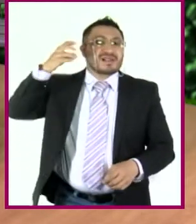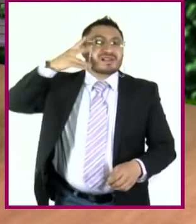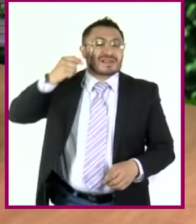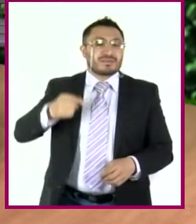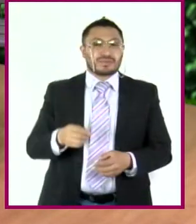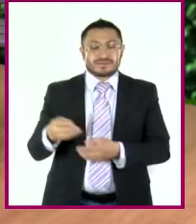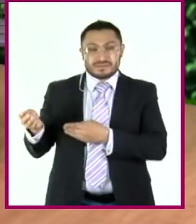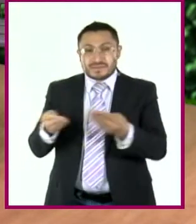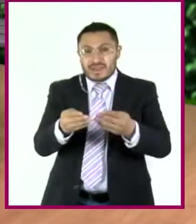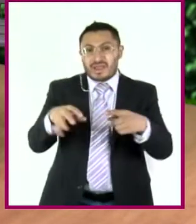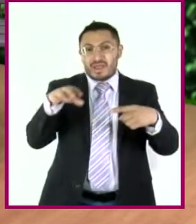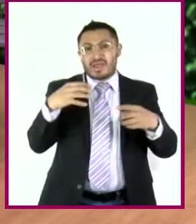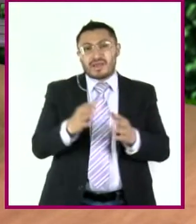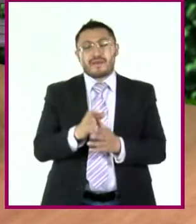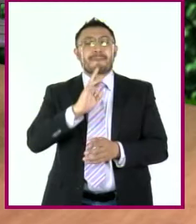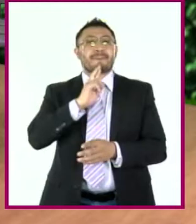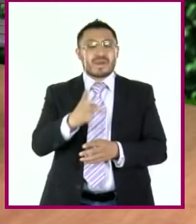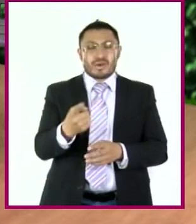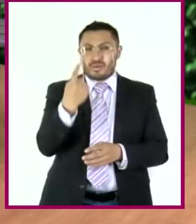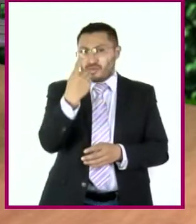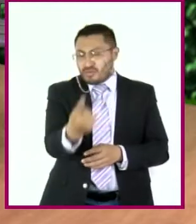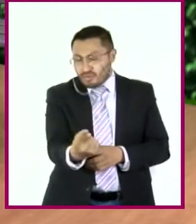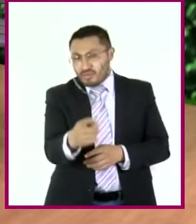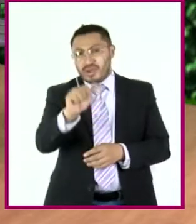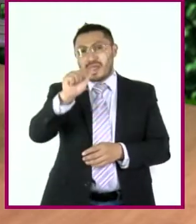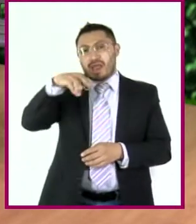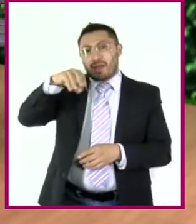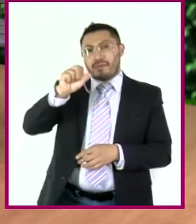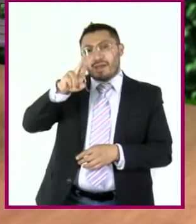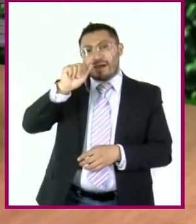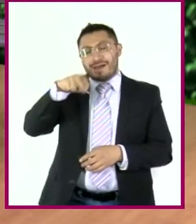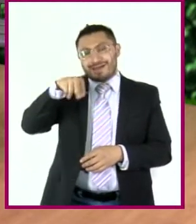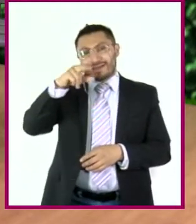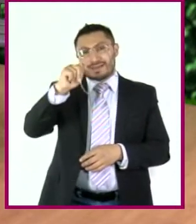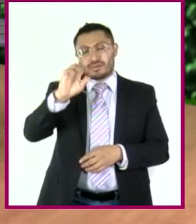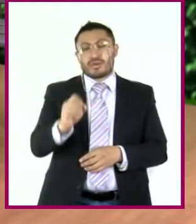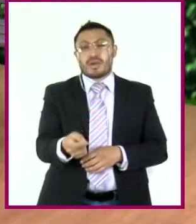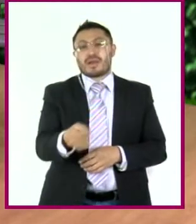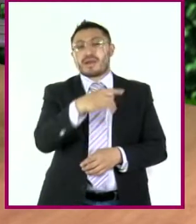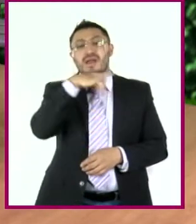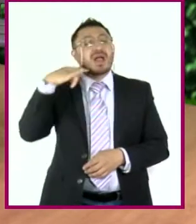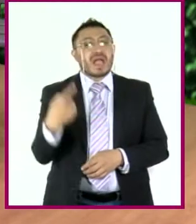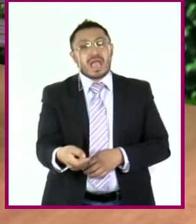Mejor una bolsita de amaranto con poco chile, por favor. Bueno, joven.